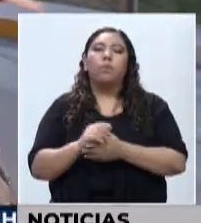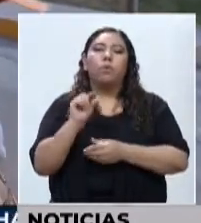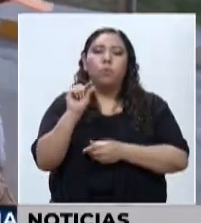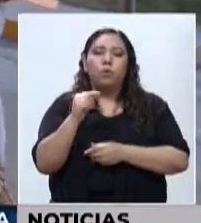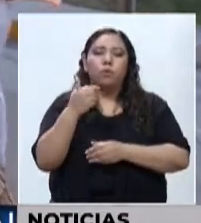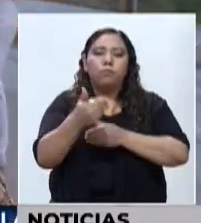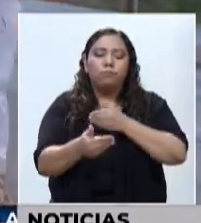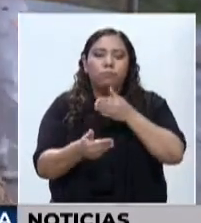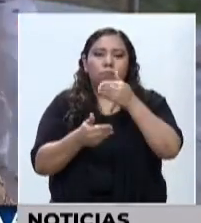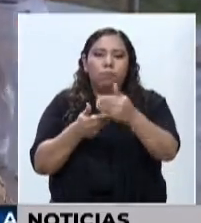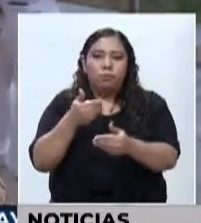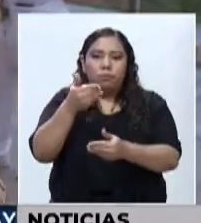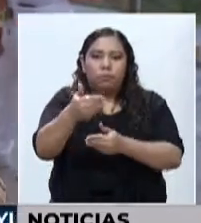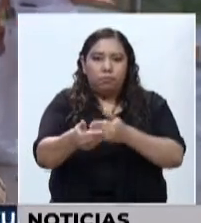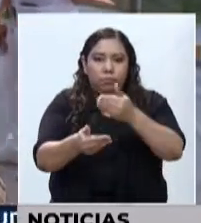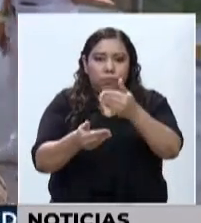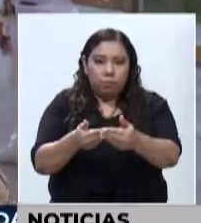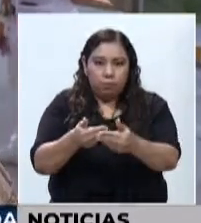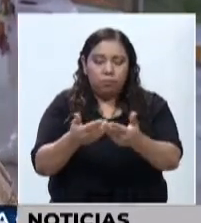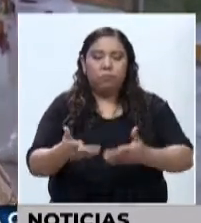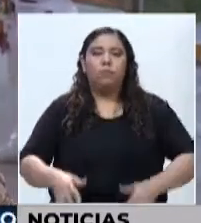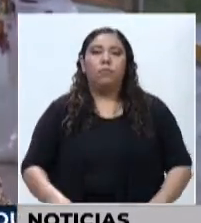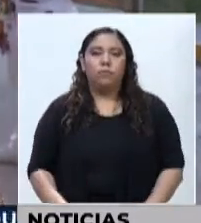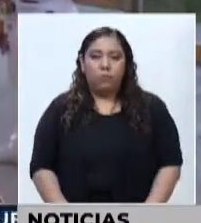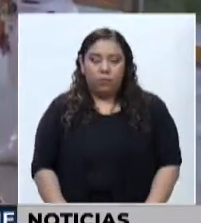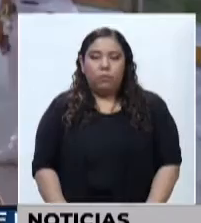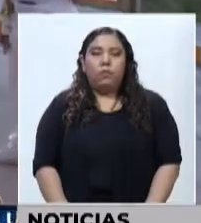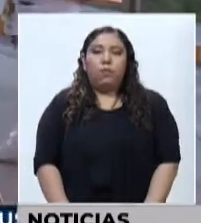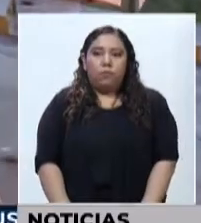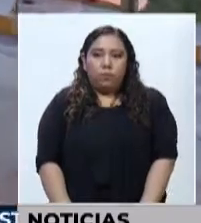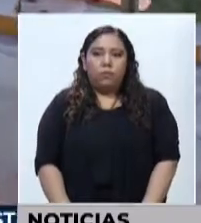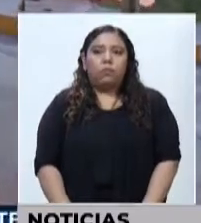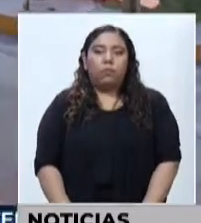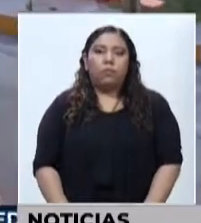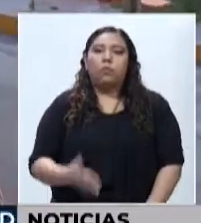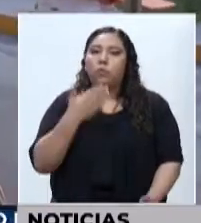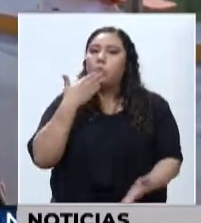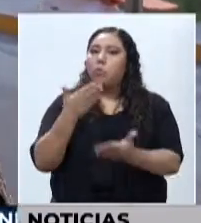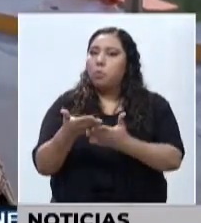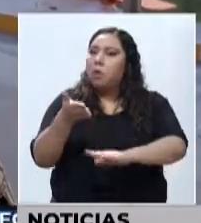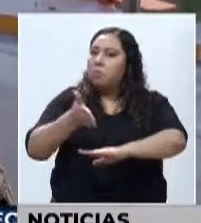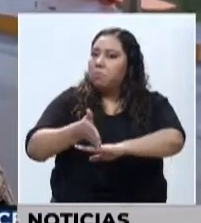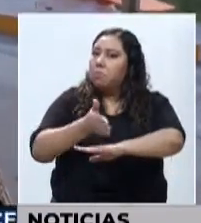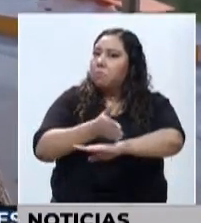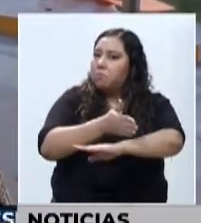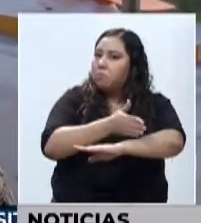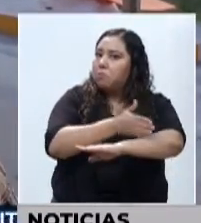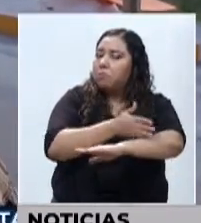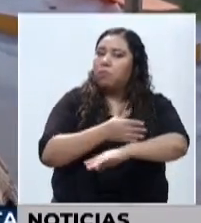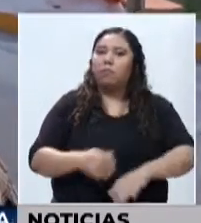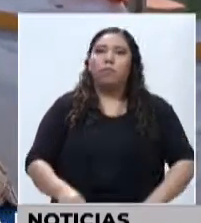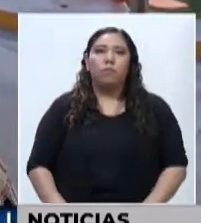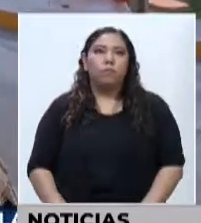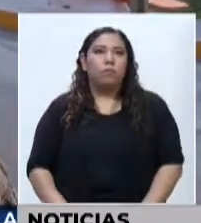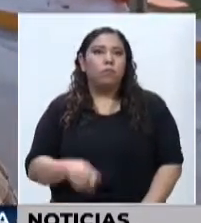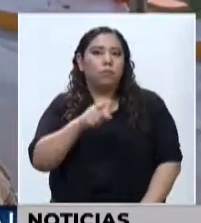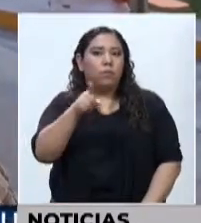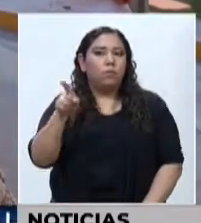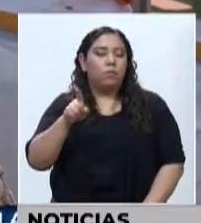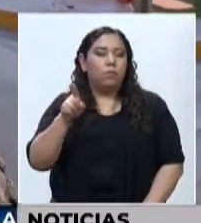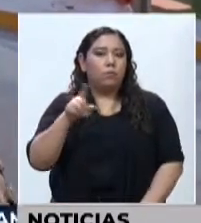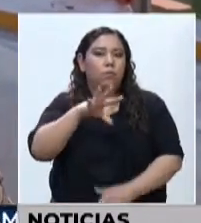a medida que vamos empezando con el proceso de vacunación. Ya vamos con un buen avance en ese sentido y estamos involucrando los sectores